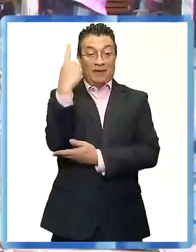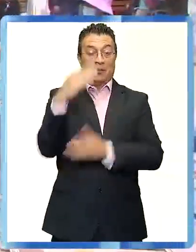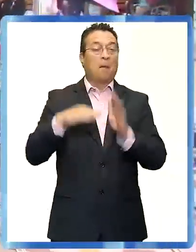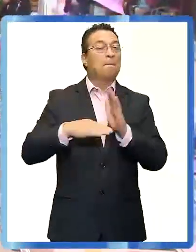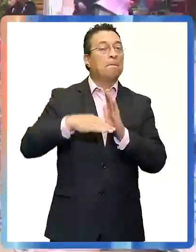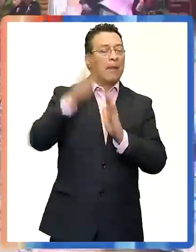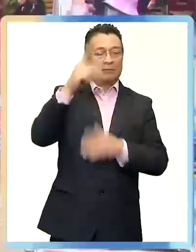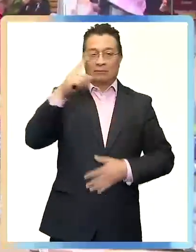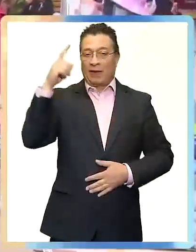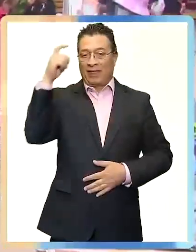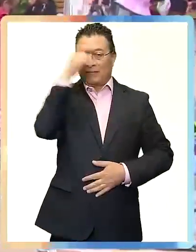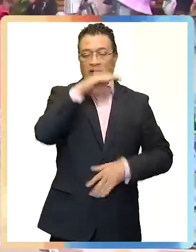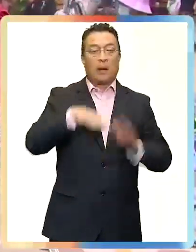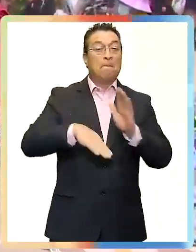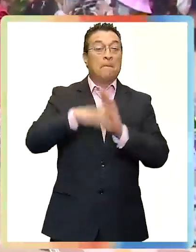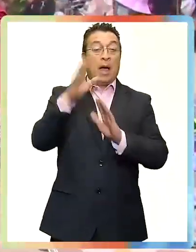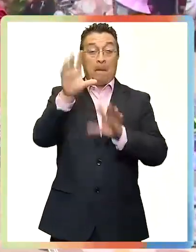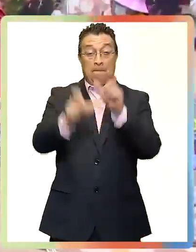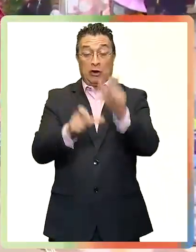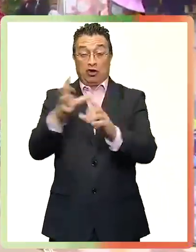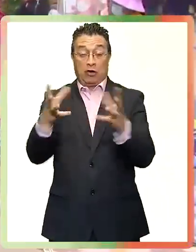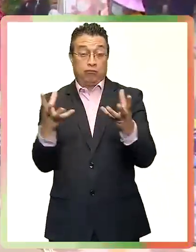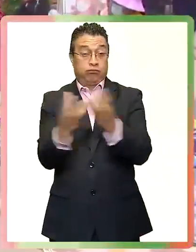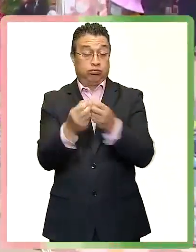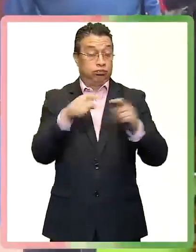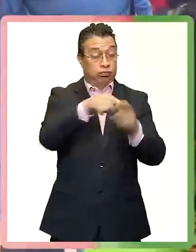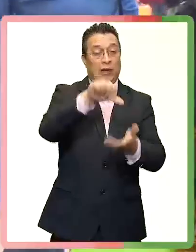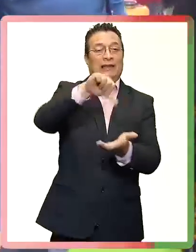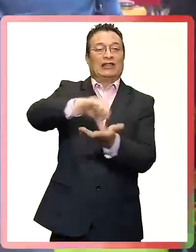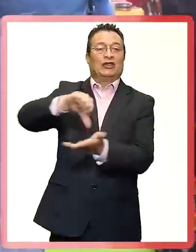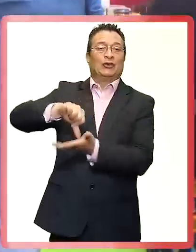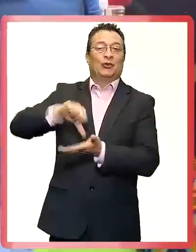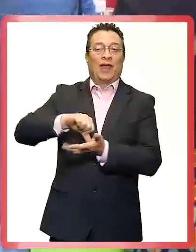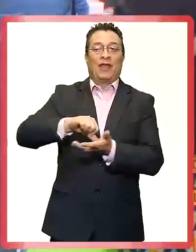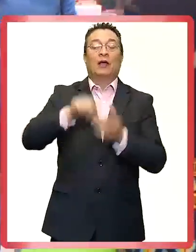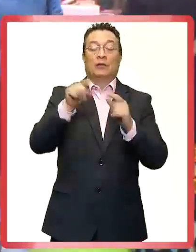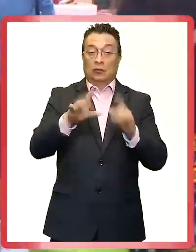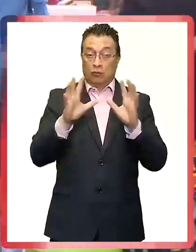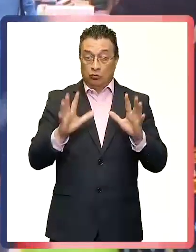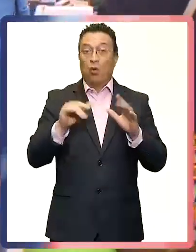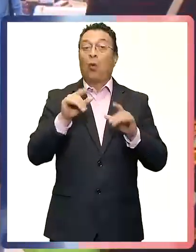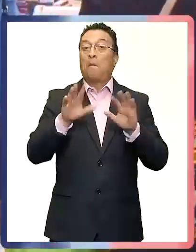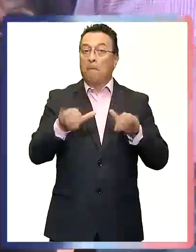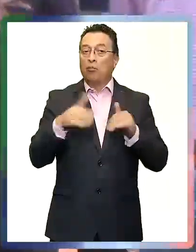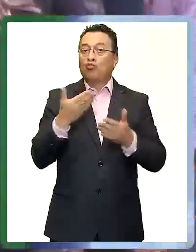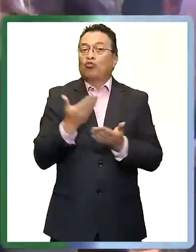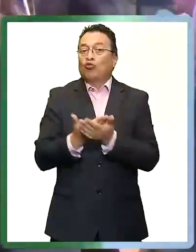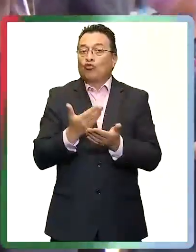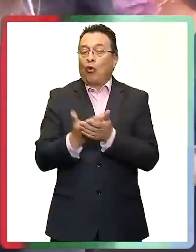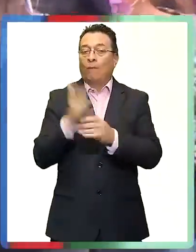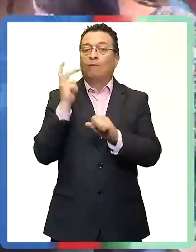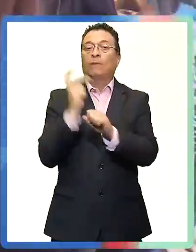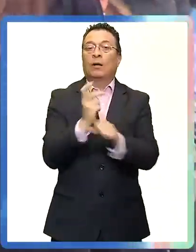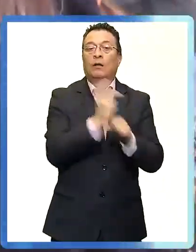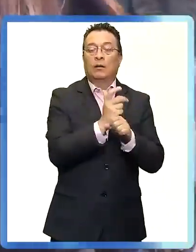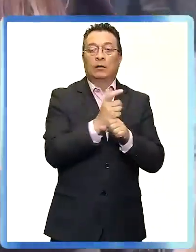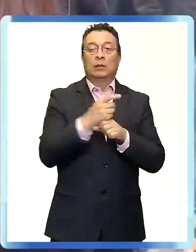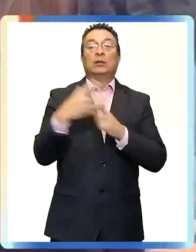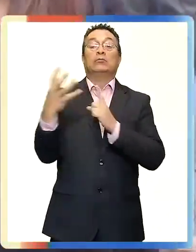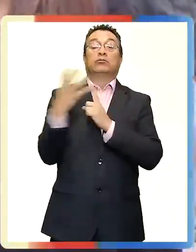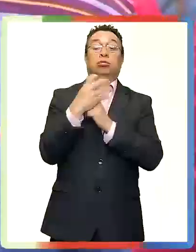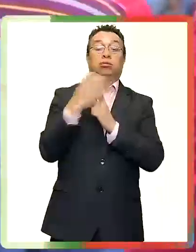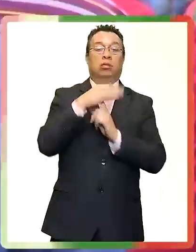El mes de diciembre es uno de los más complicados y que más gente concentra en el centro comercial de las ciudades. Instancia propicia para el actuar de los